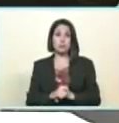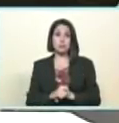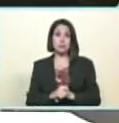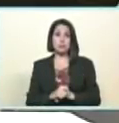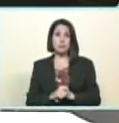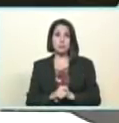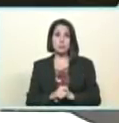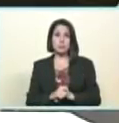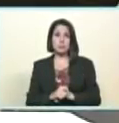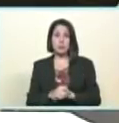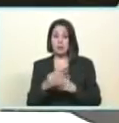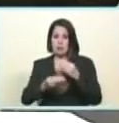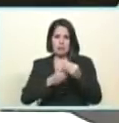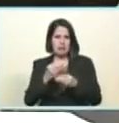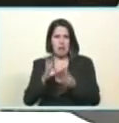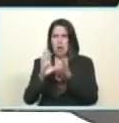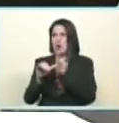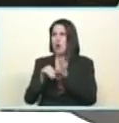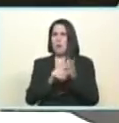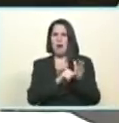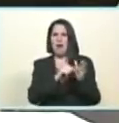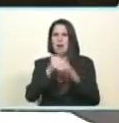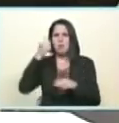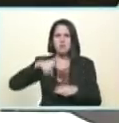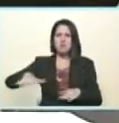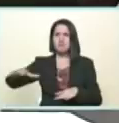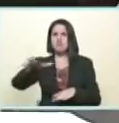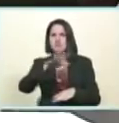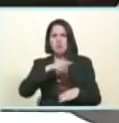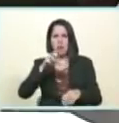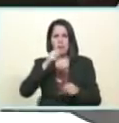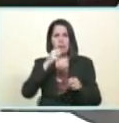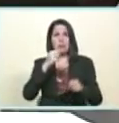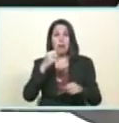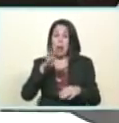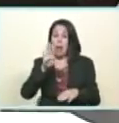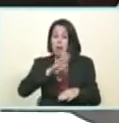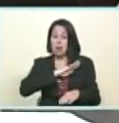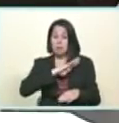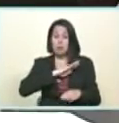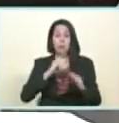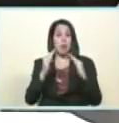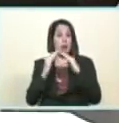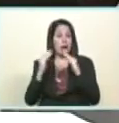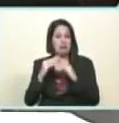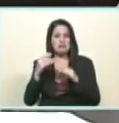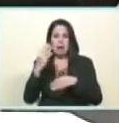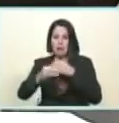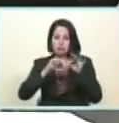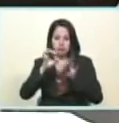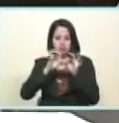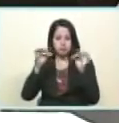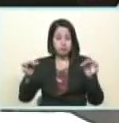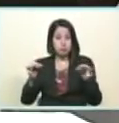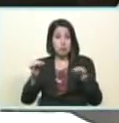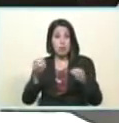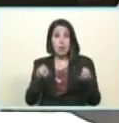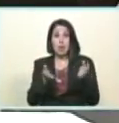con que se pretende robar a nuestro pueblo la gente tenga su hallaca su preparación